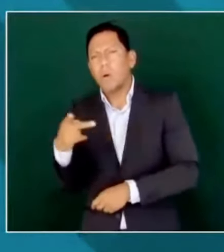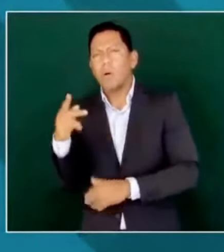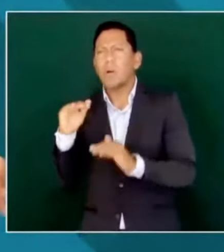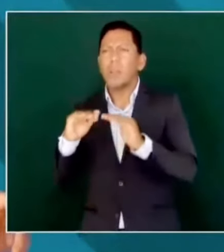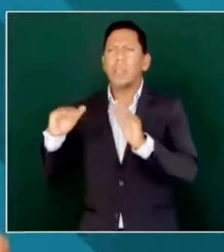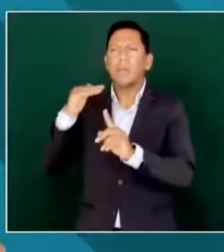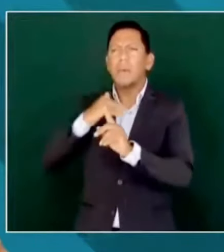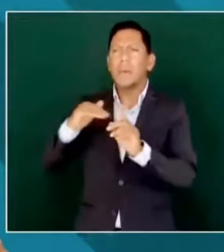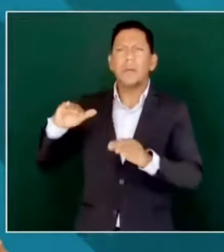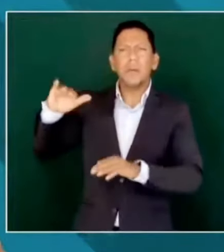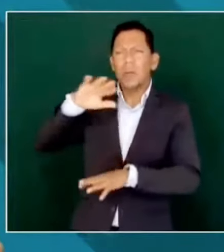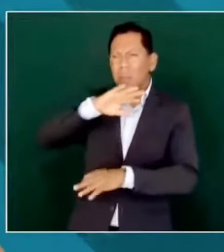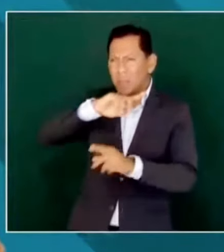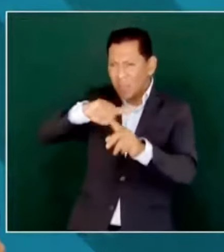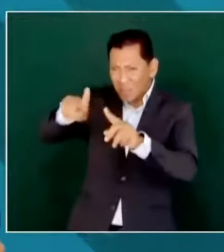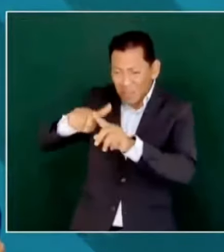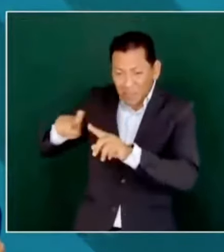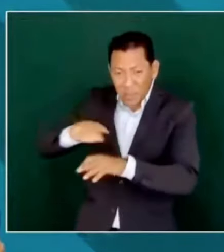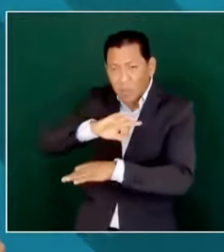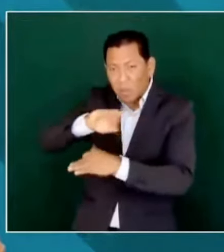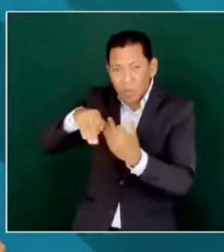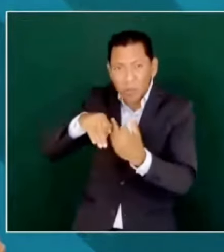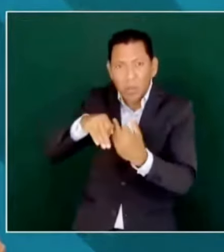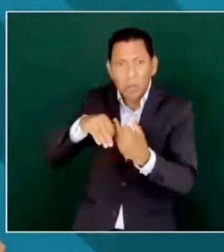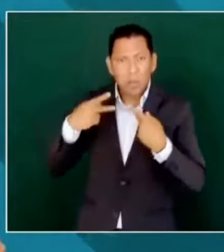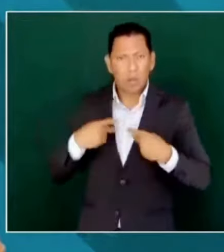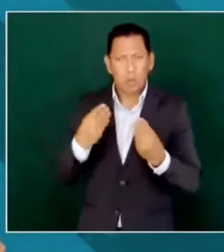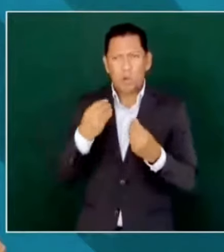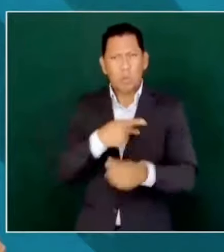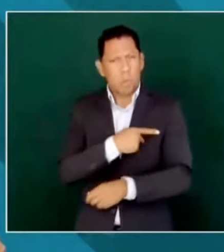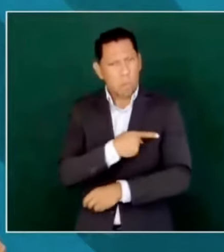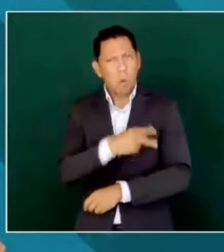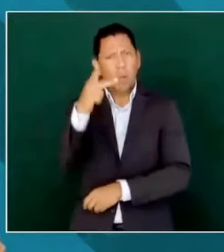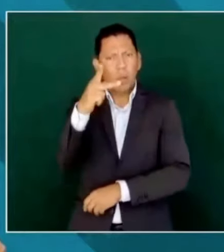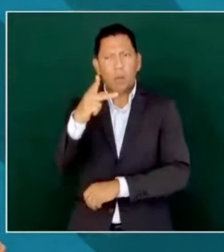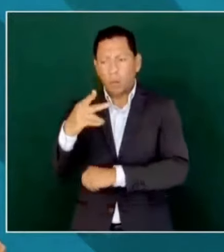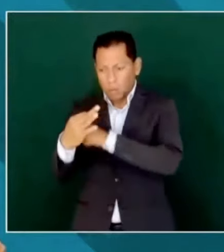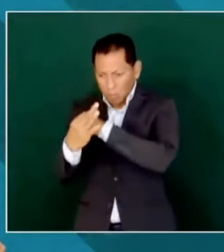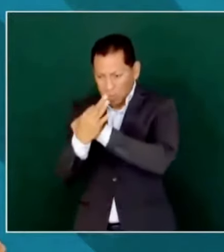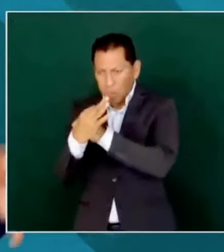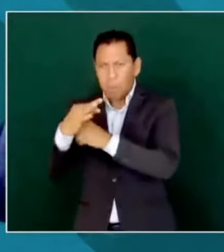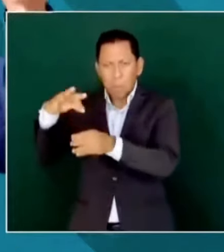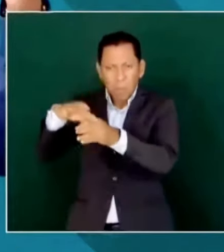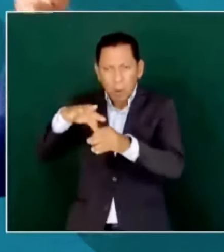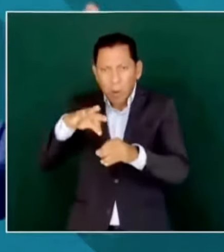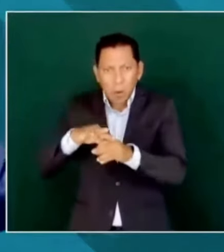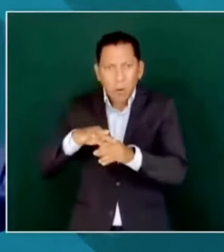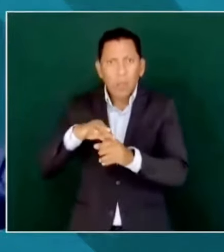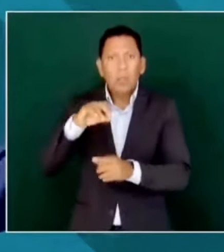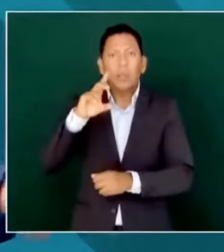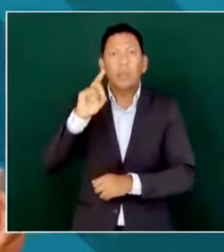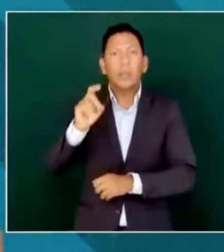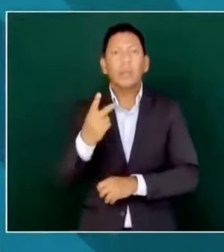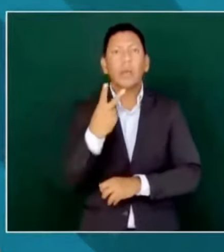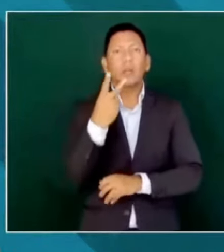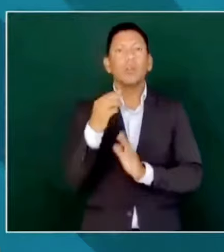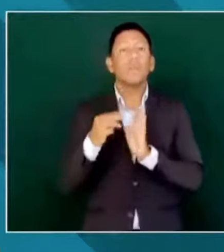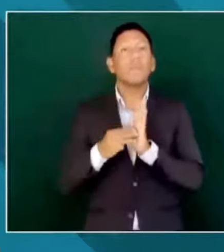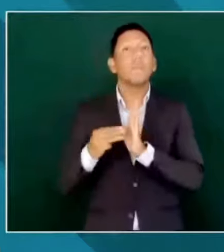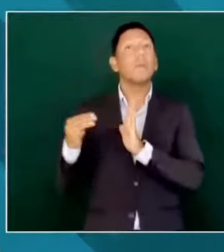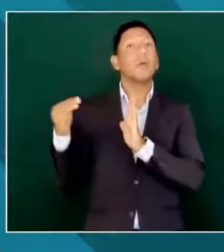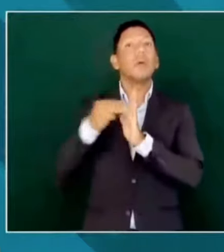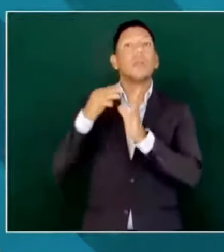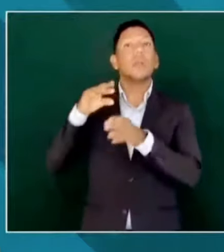pero la mayoría pobres, 32 millones de votos,